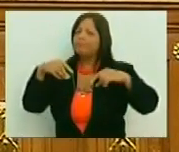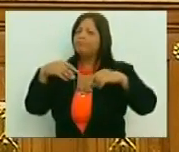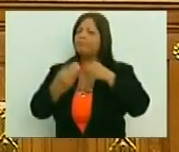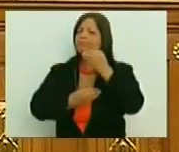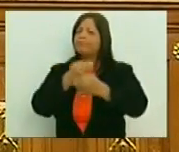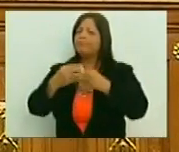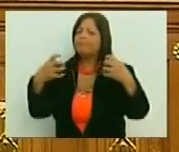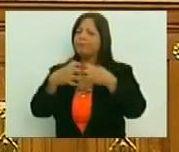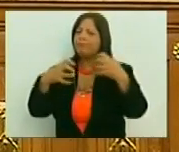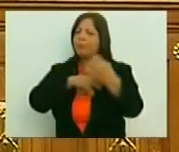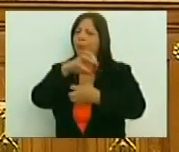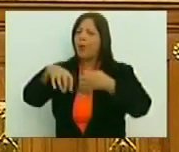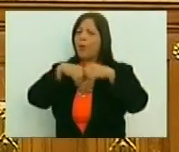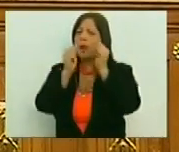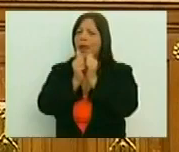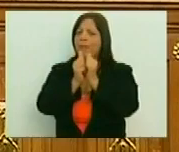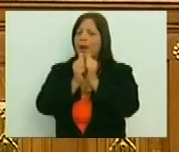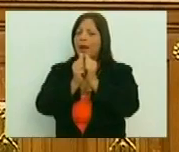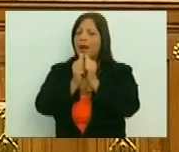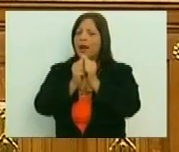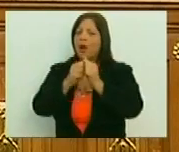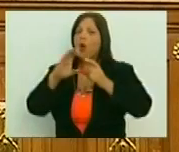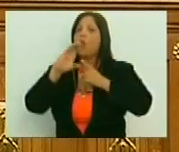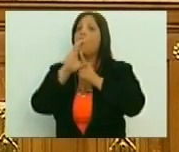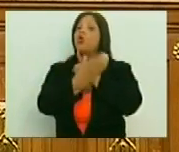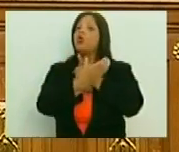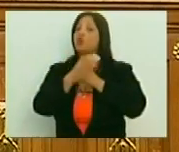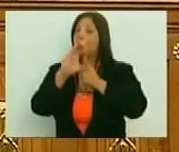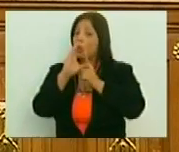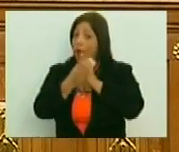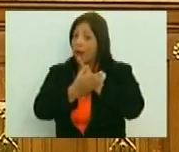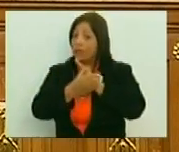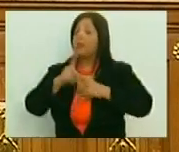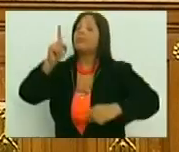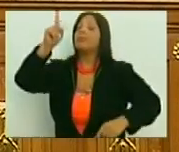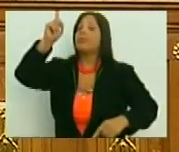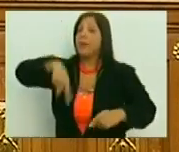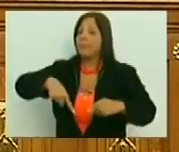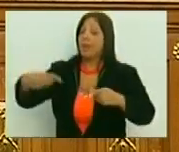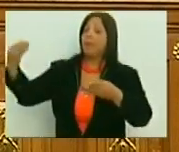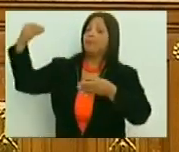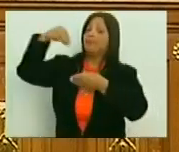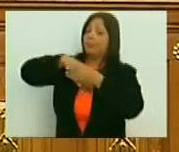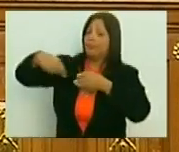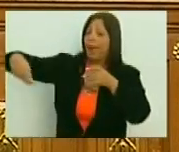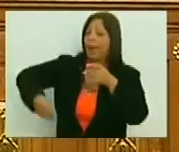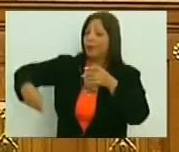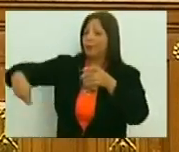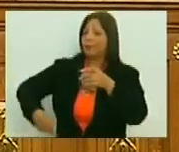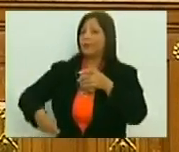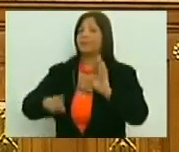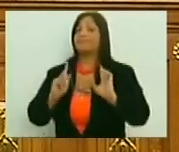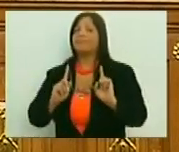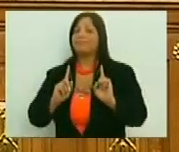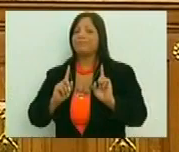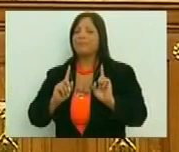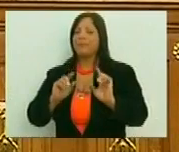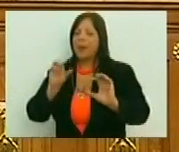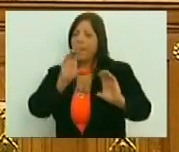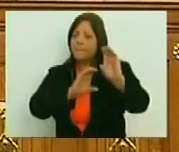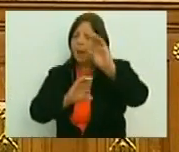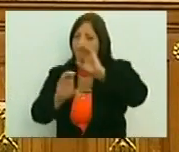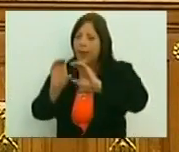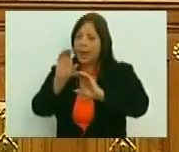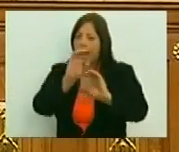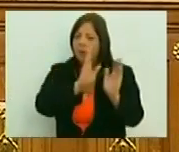posible, a raíz de una crisis cultural, también inducida, inducida, que fue preparando